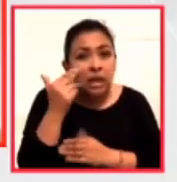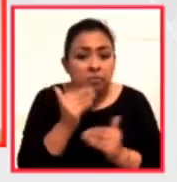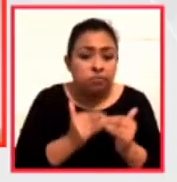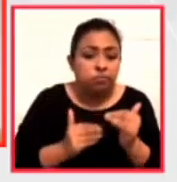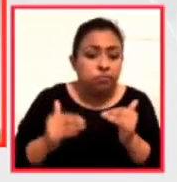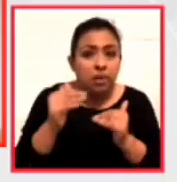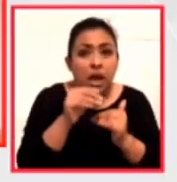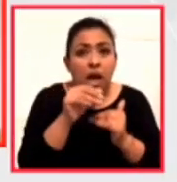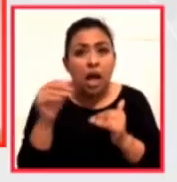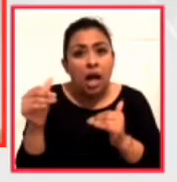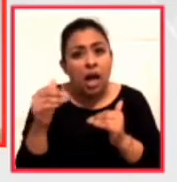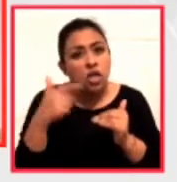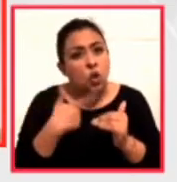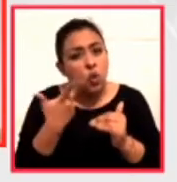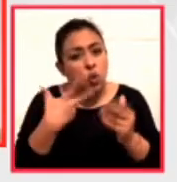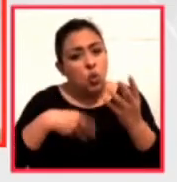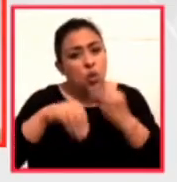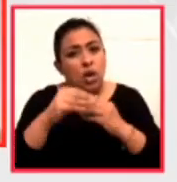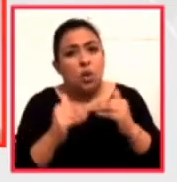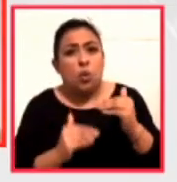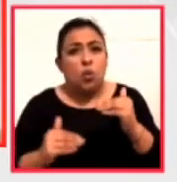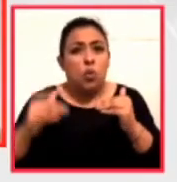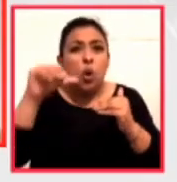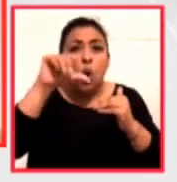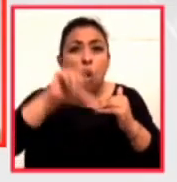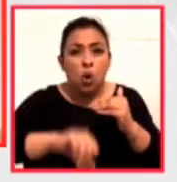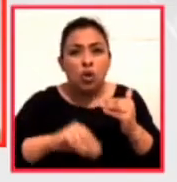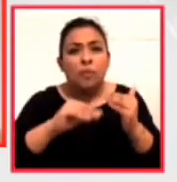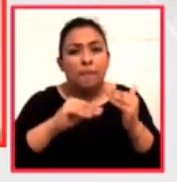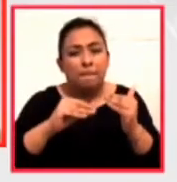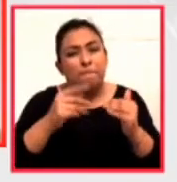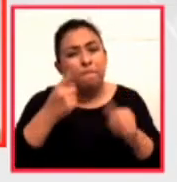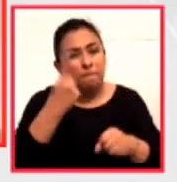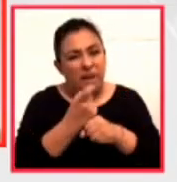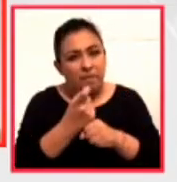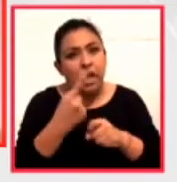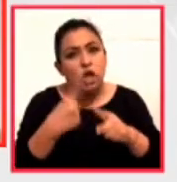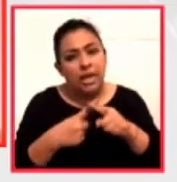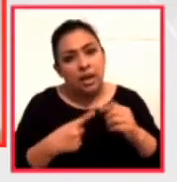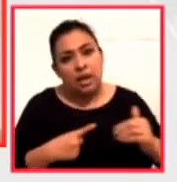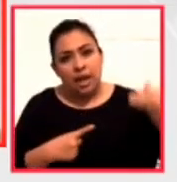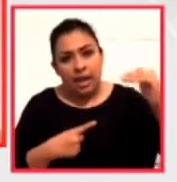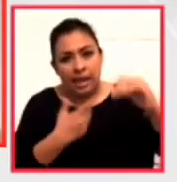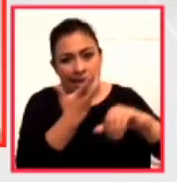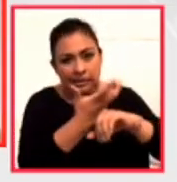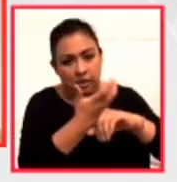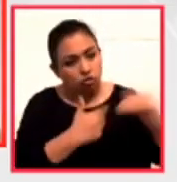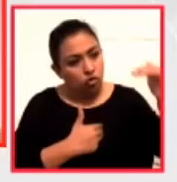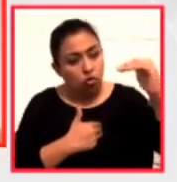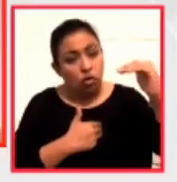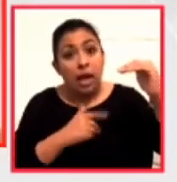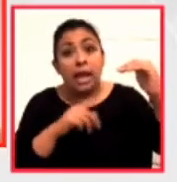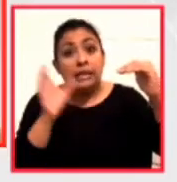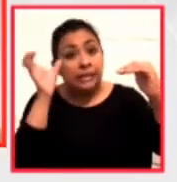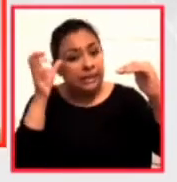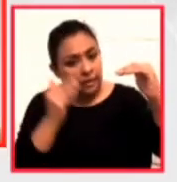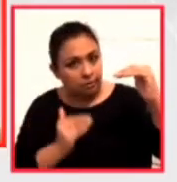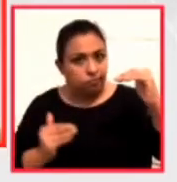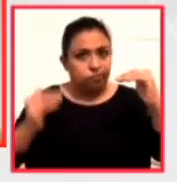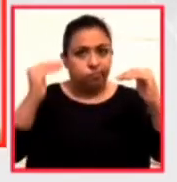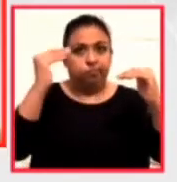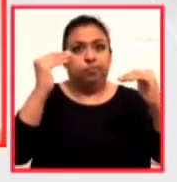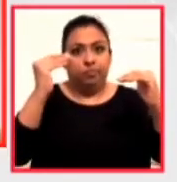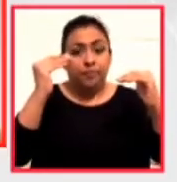potencia económica que hoy día todavía es los Estados Unidos, aquí tendríamos que entender que no hay ganadores.